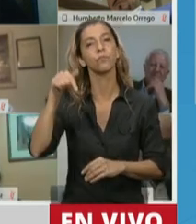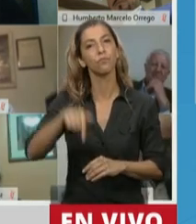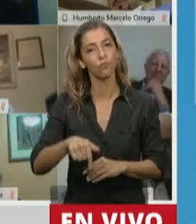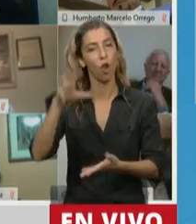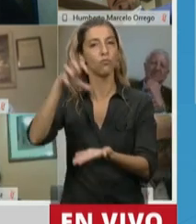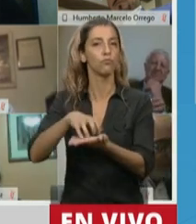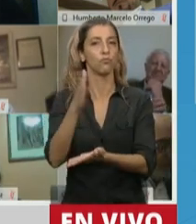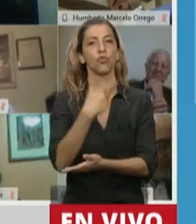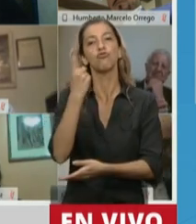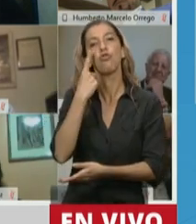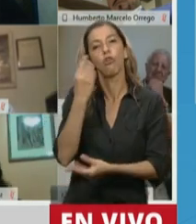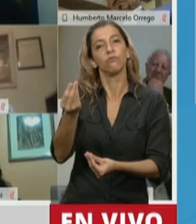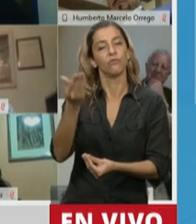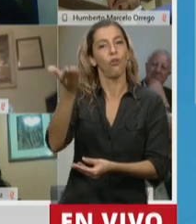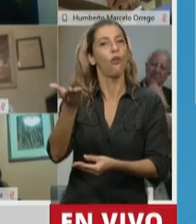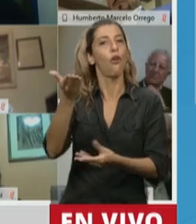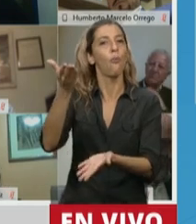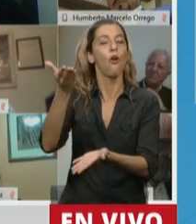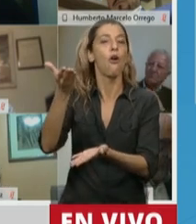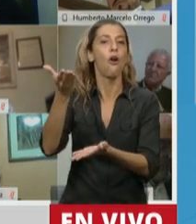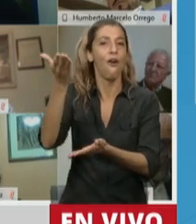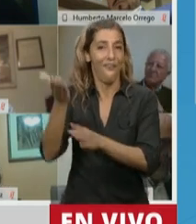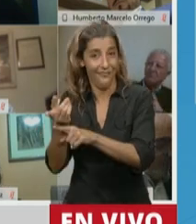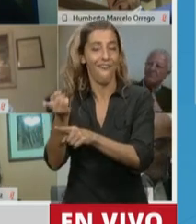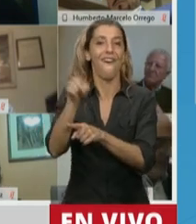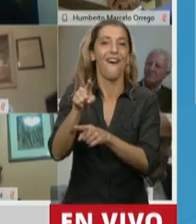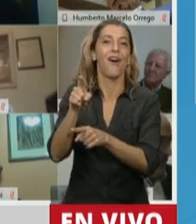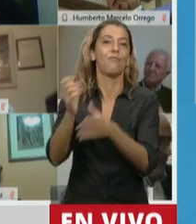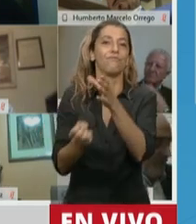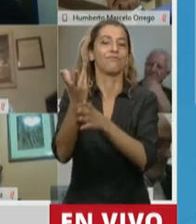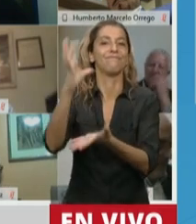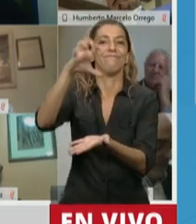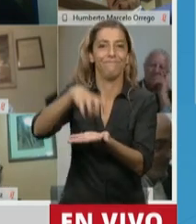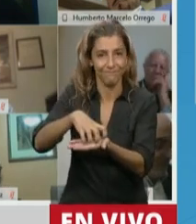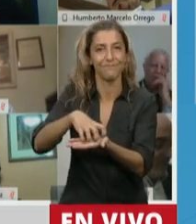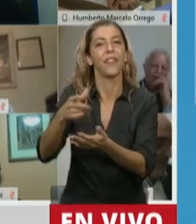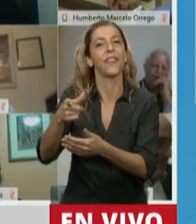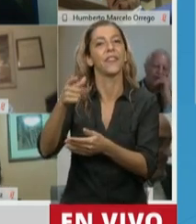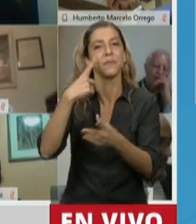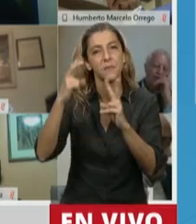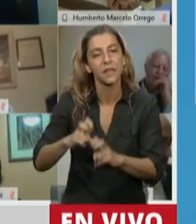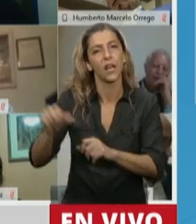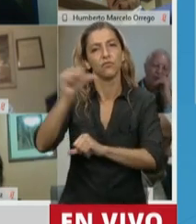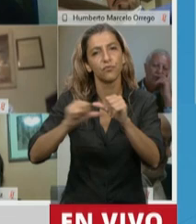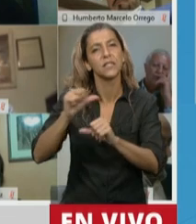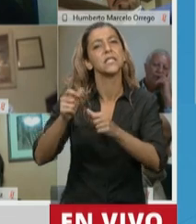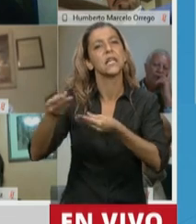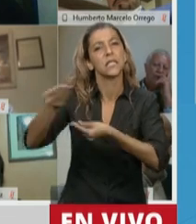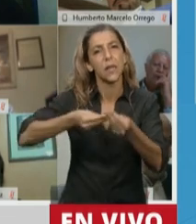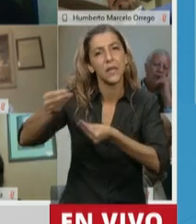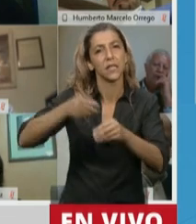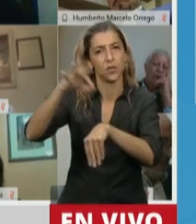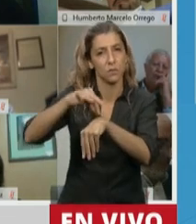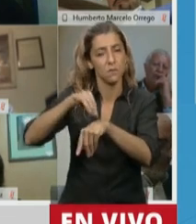Nacional de Laboratorios e Institutos de Salud. ANLIS, doctor Carlos Malbran, es un organismo público descentralizado, dependiente de la